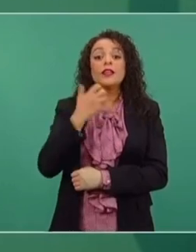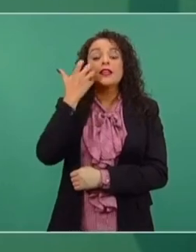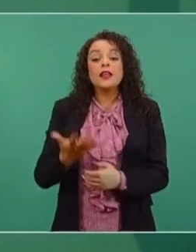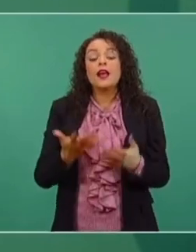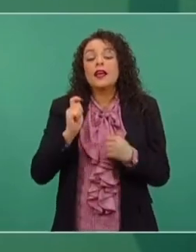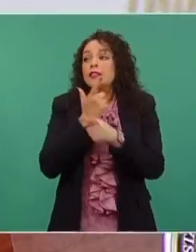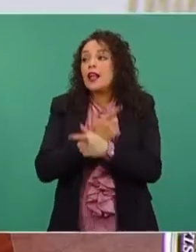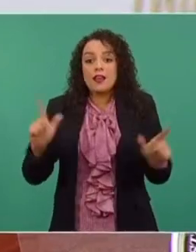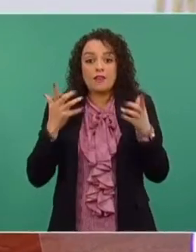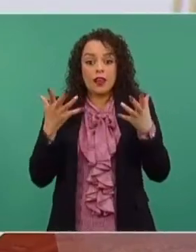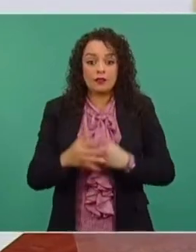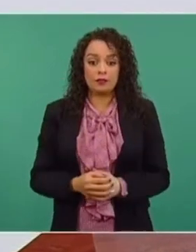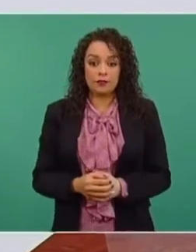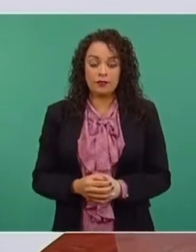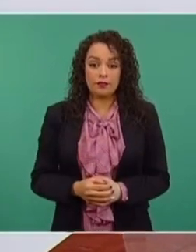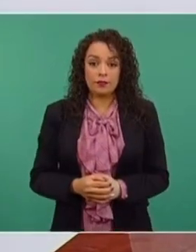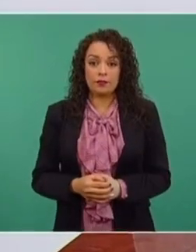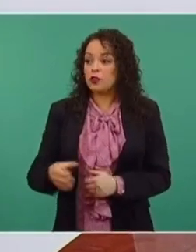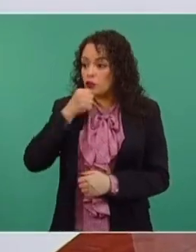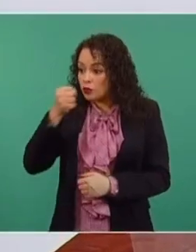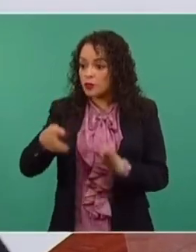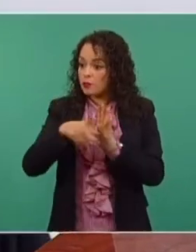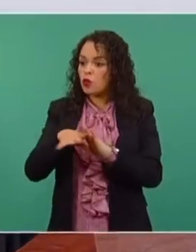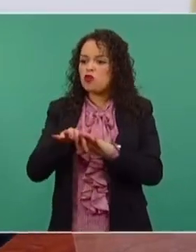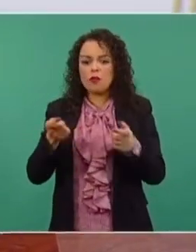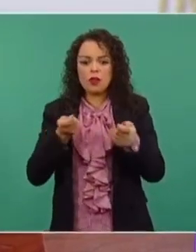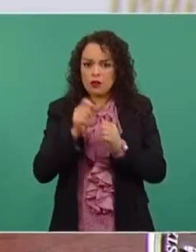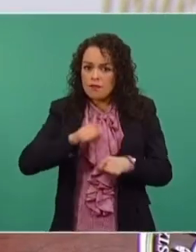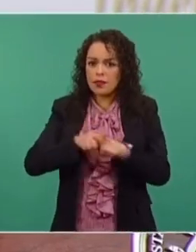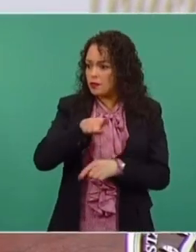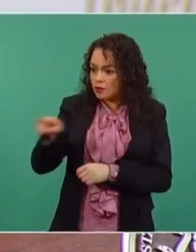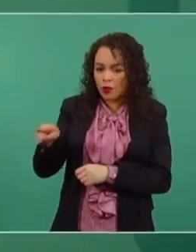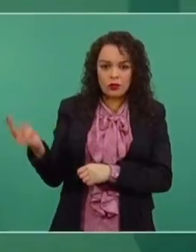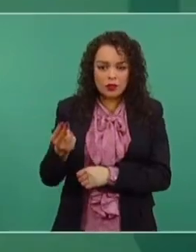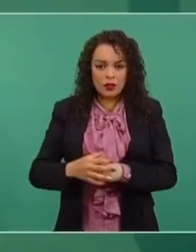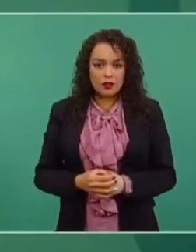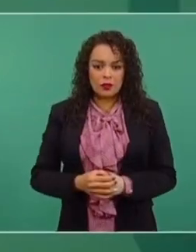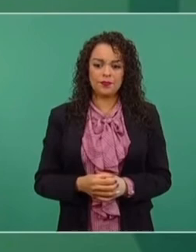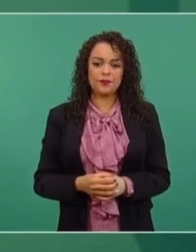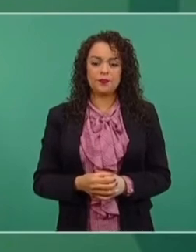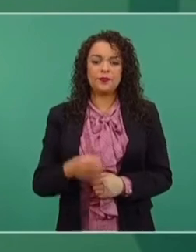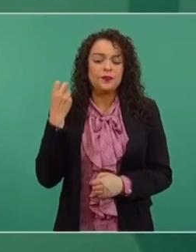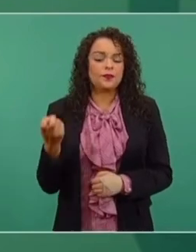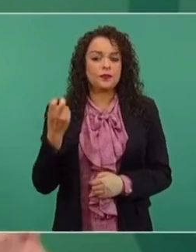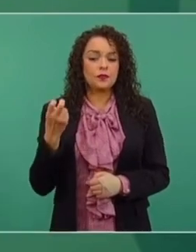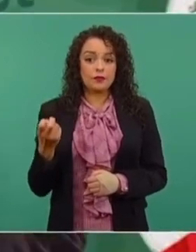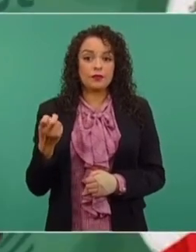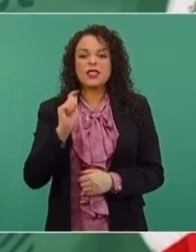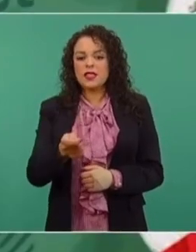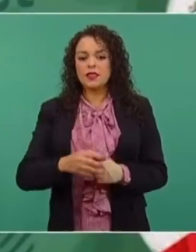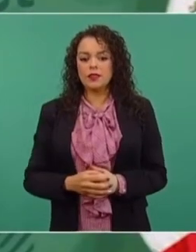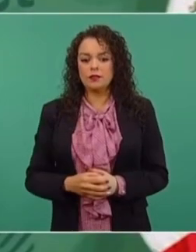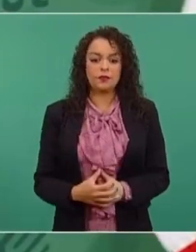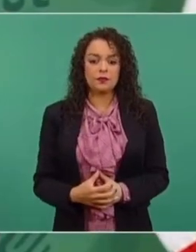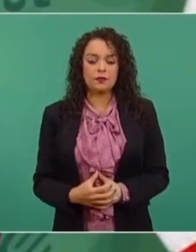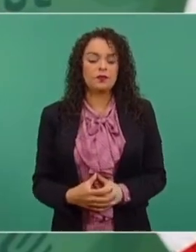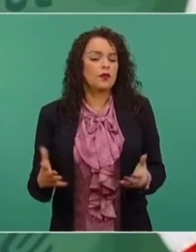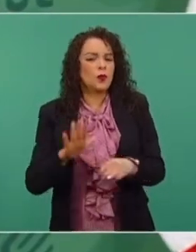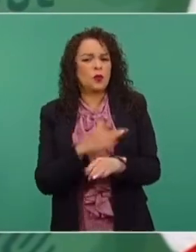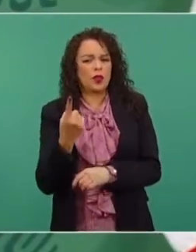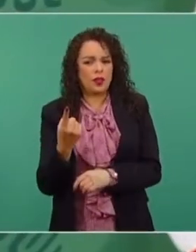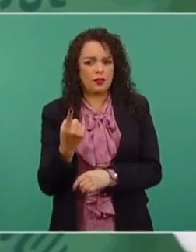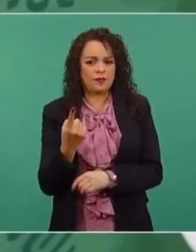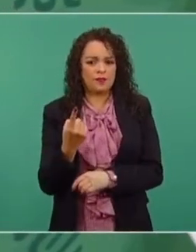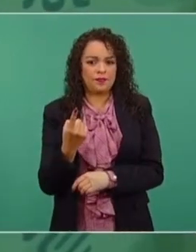libertad. Y los medios se controlan con los medios, los medios se regulan con los medios. Es un principio del movimiento liberal. No